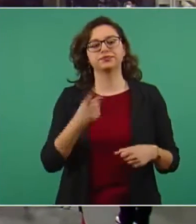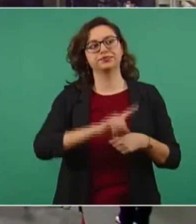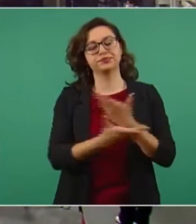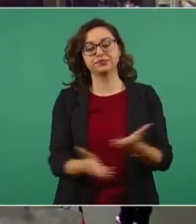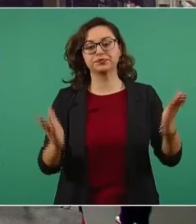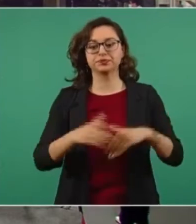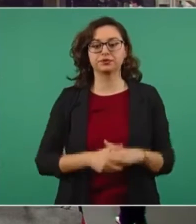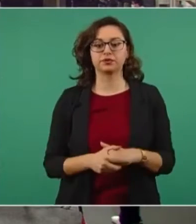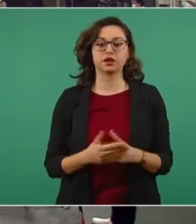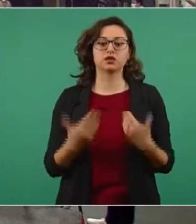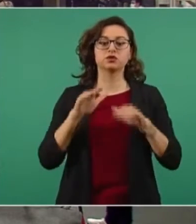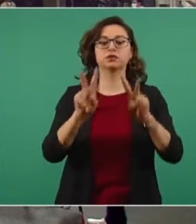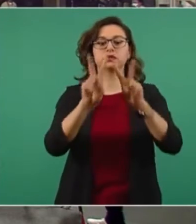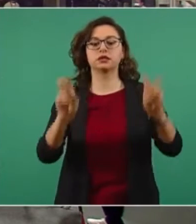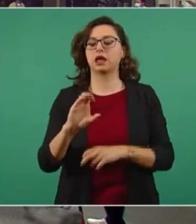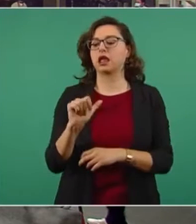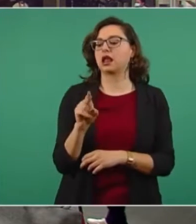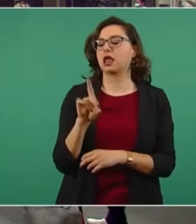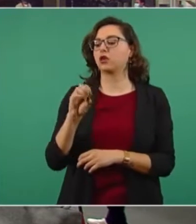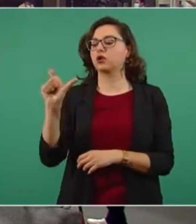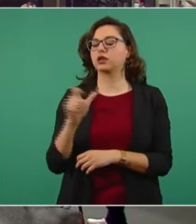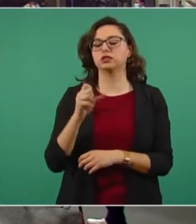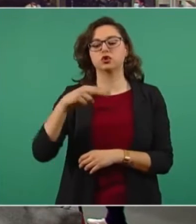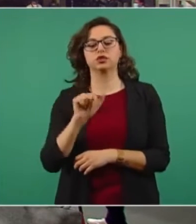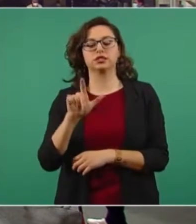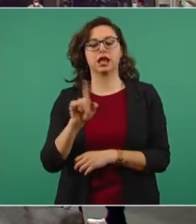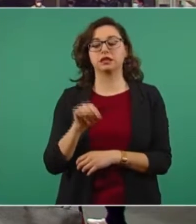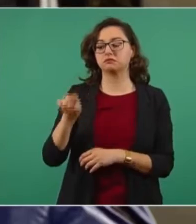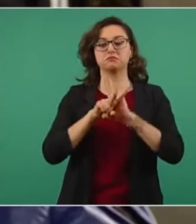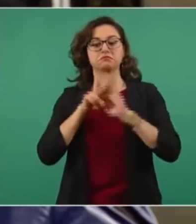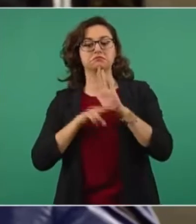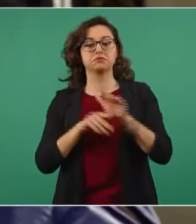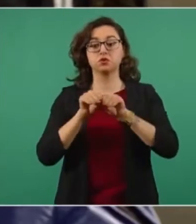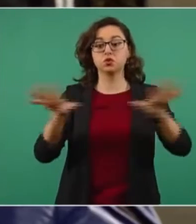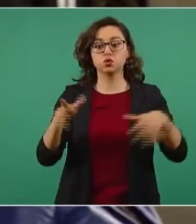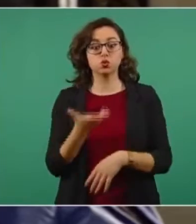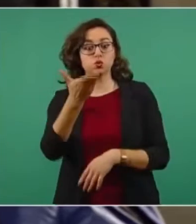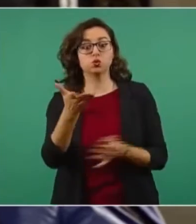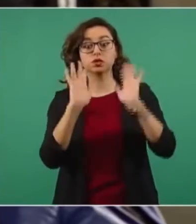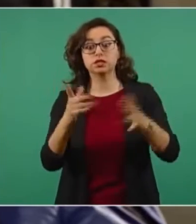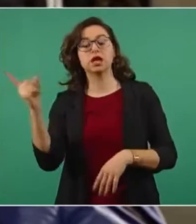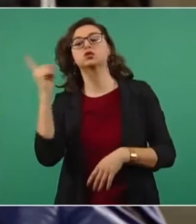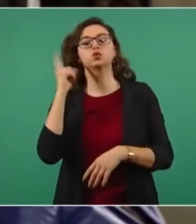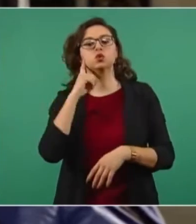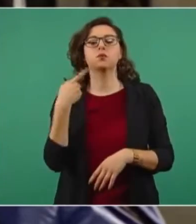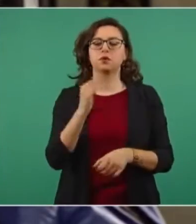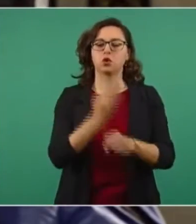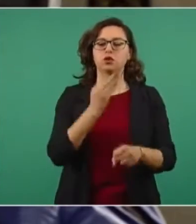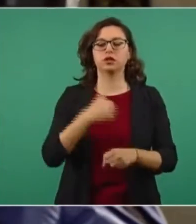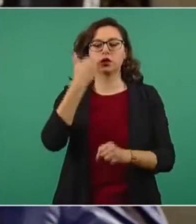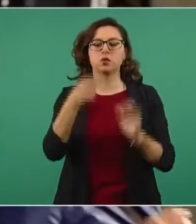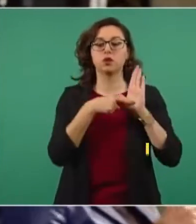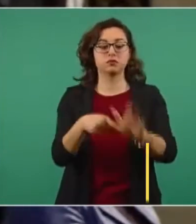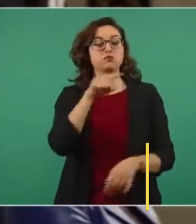funcionarios que lo acompañan. Sobre el tema de Claudio X. González, presidente, está circulando un video que no sé si usted ya lo haya escuchado, pero queremos que usted lo escuche porque es la